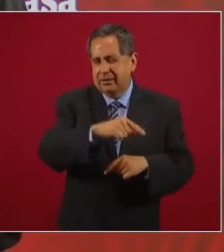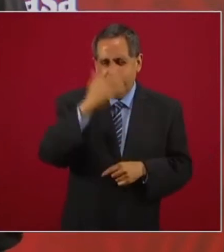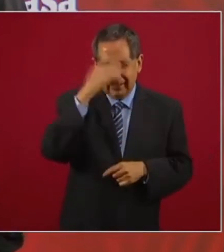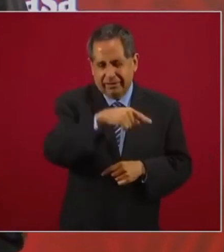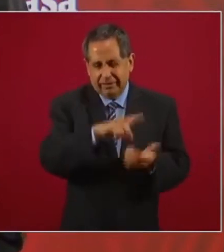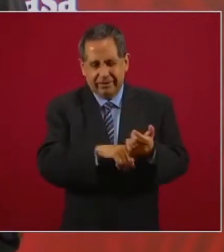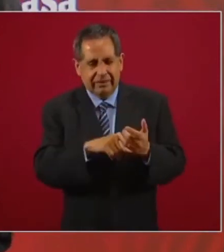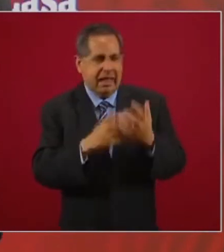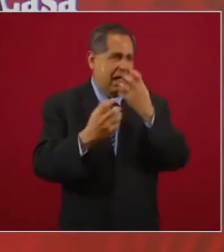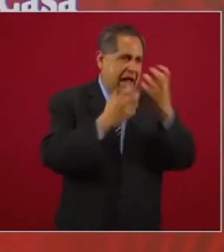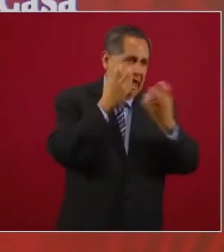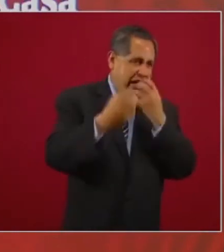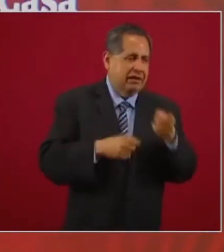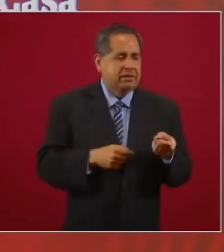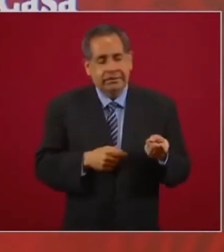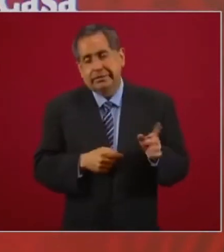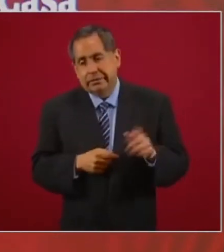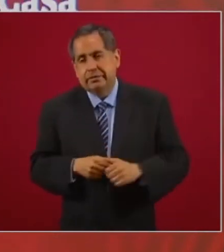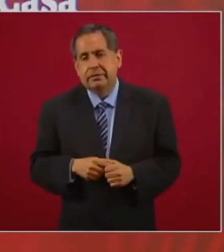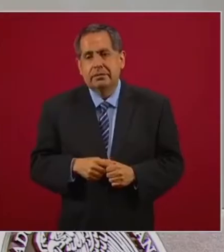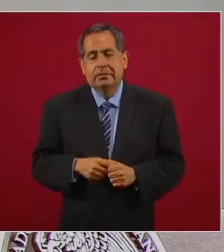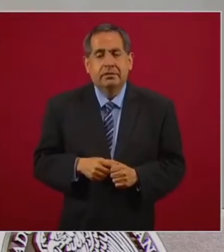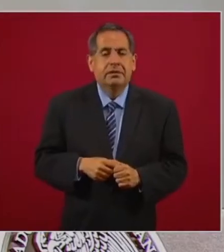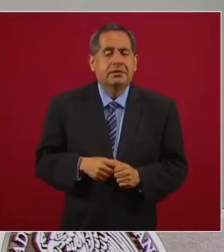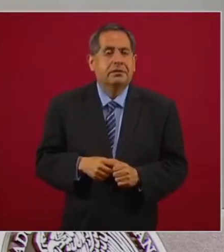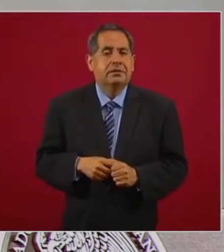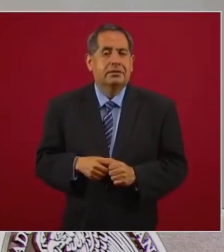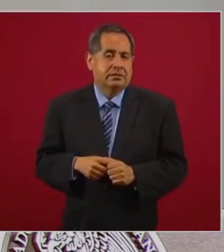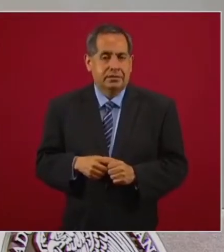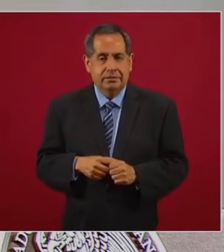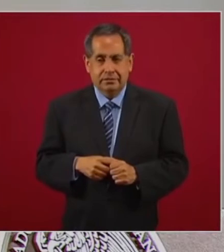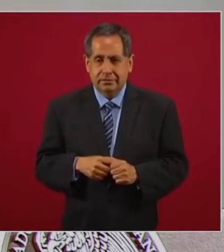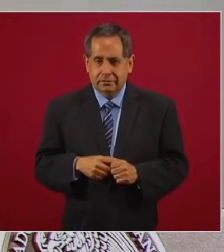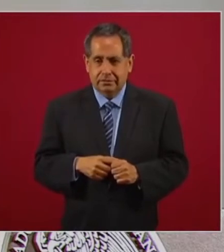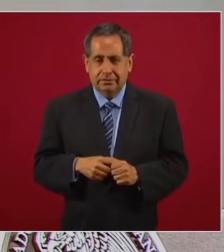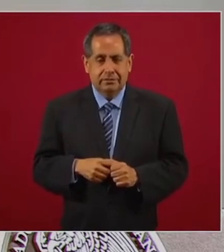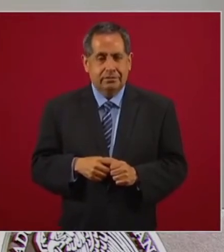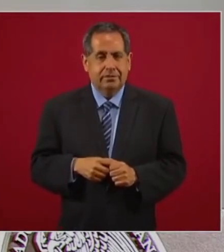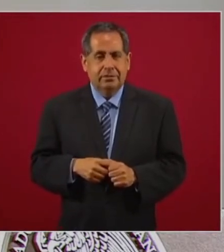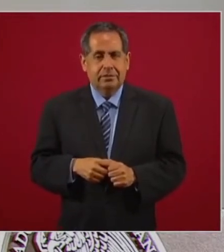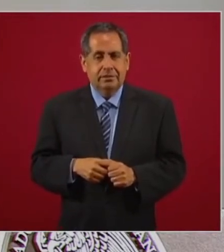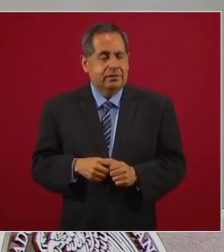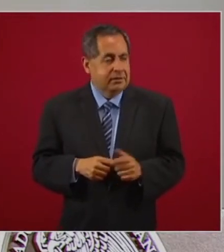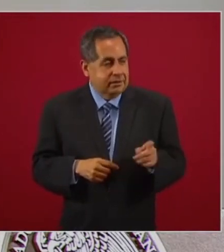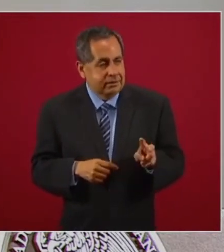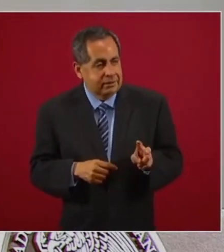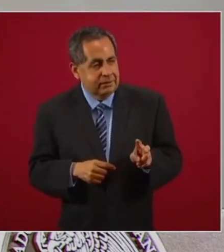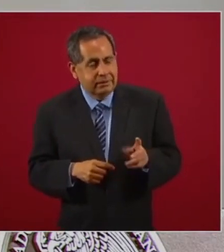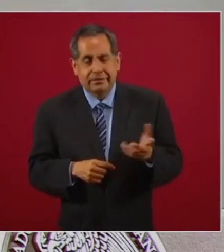vencido. Entonces, no hay